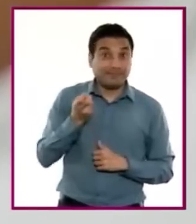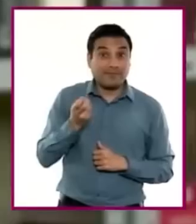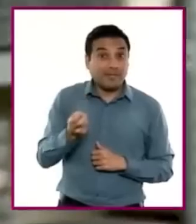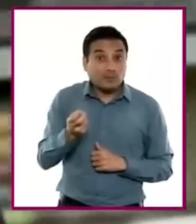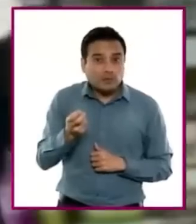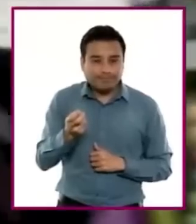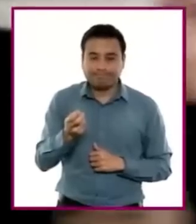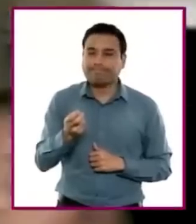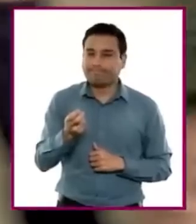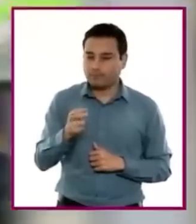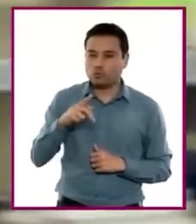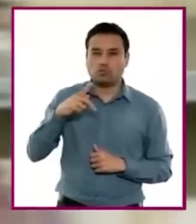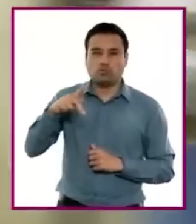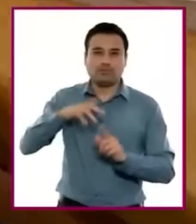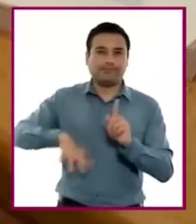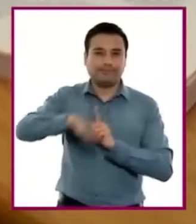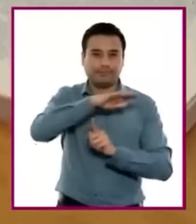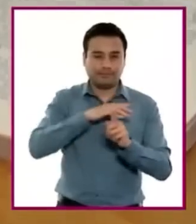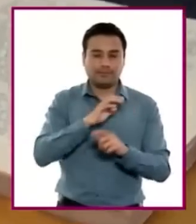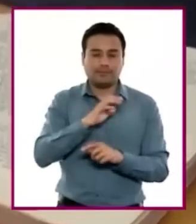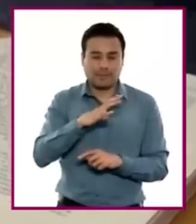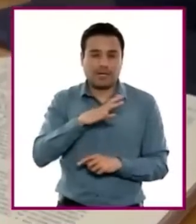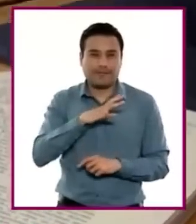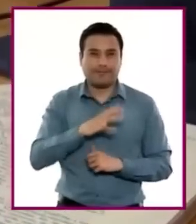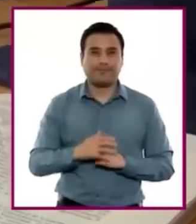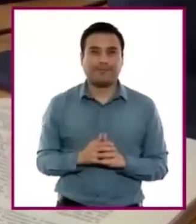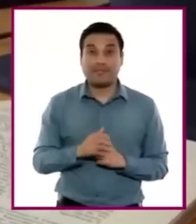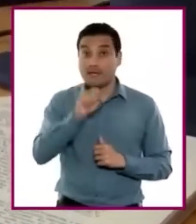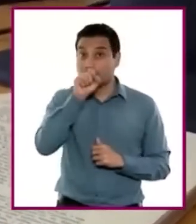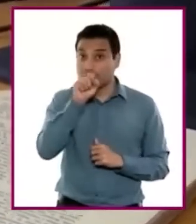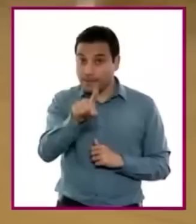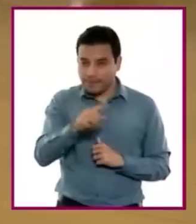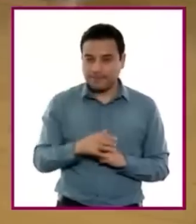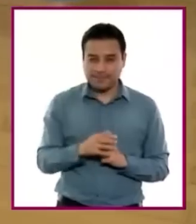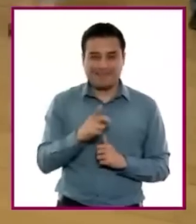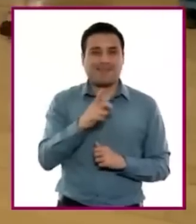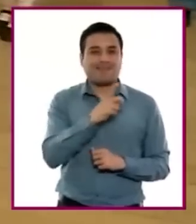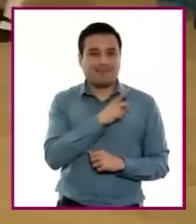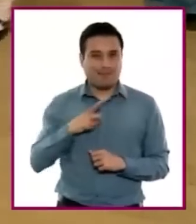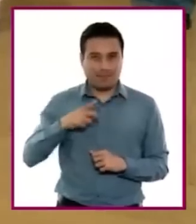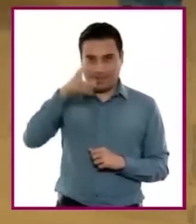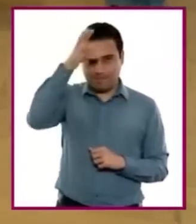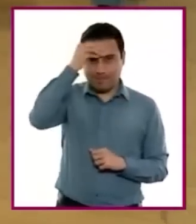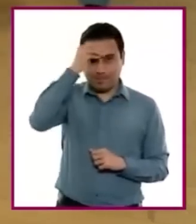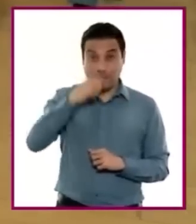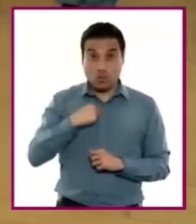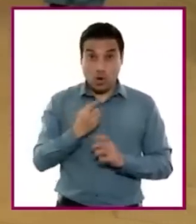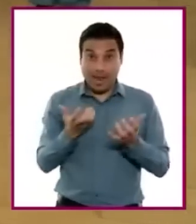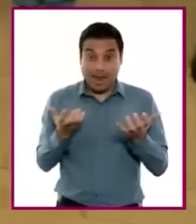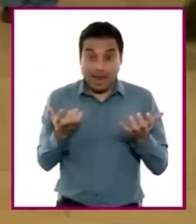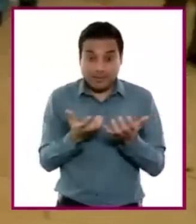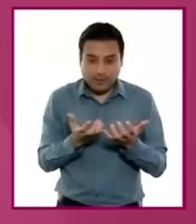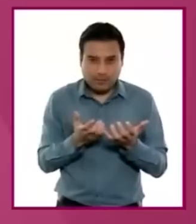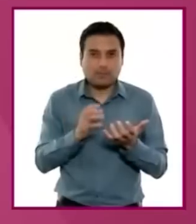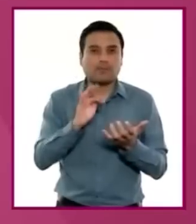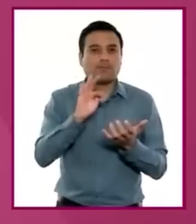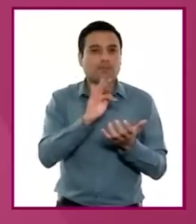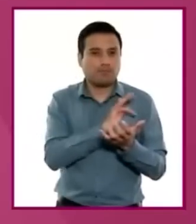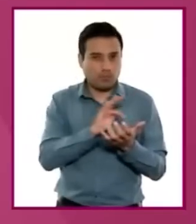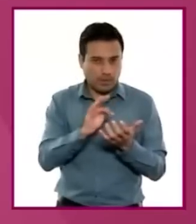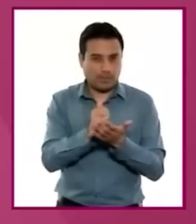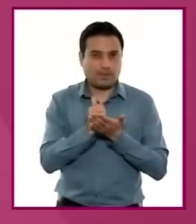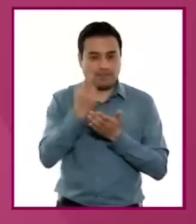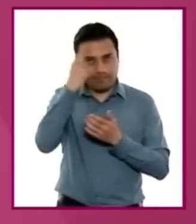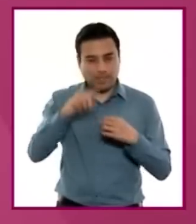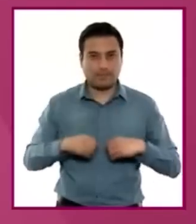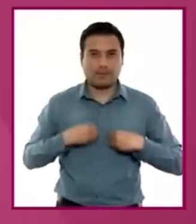futuros, a la vez que adquieran conciencia de que sus acciones influyan en el buen vivir. Ahora bien,